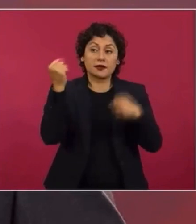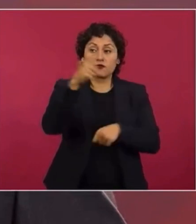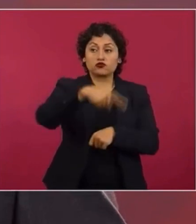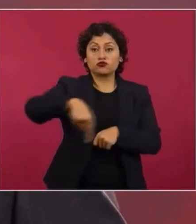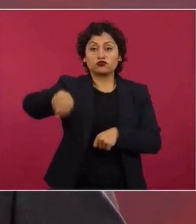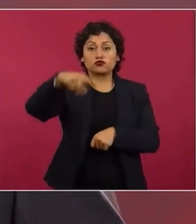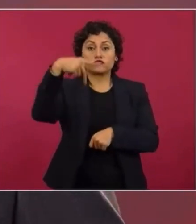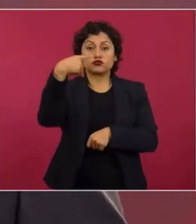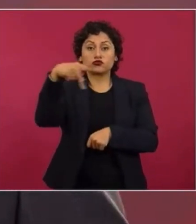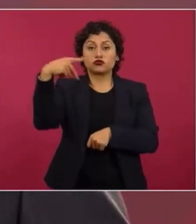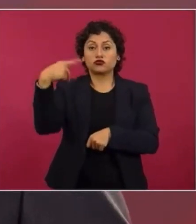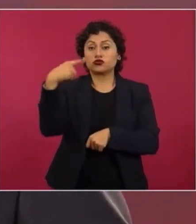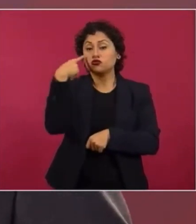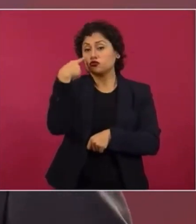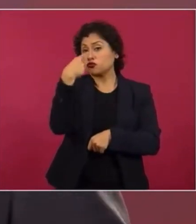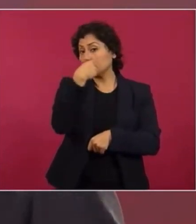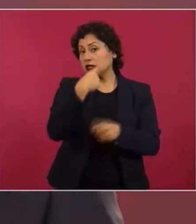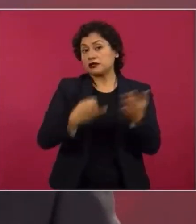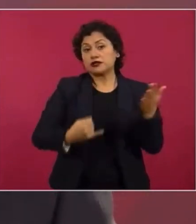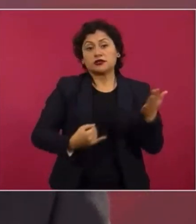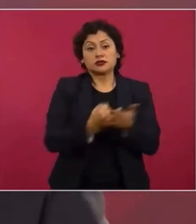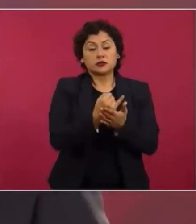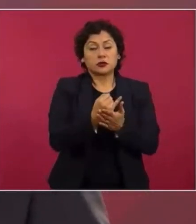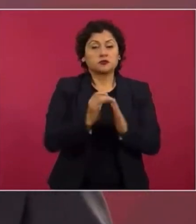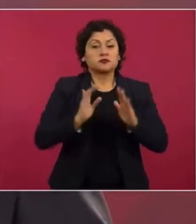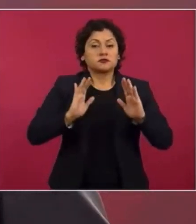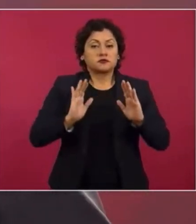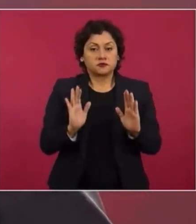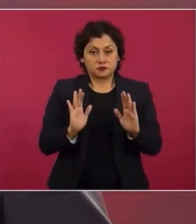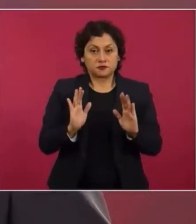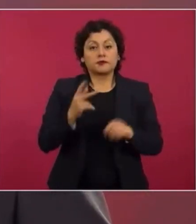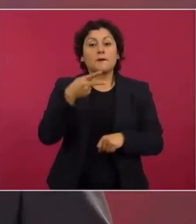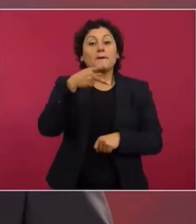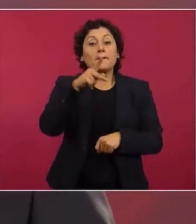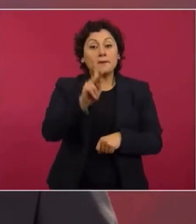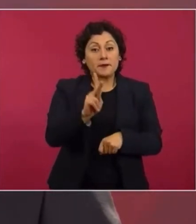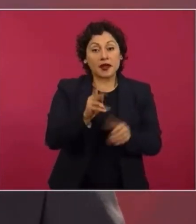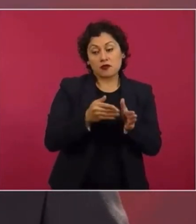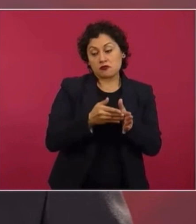Pero si termino mi mandato,